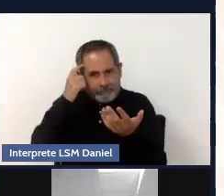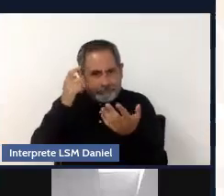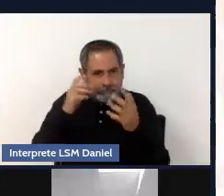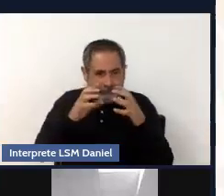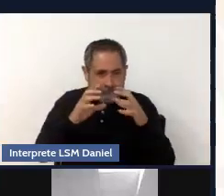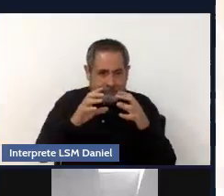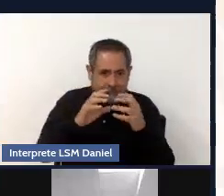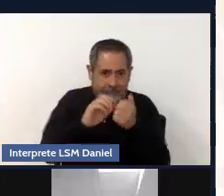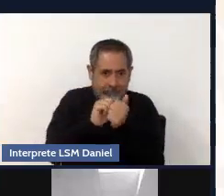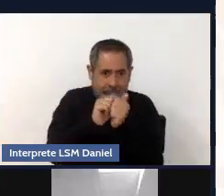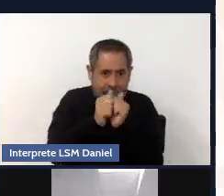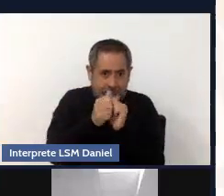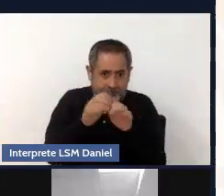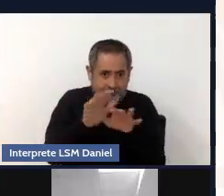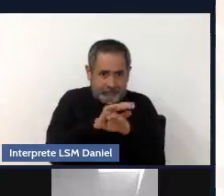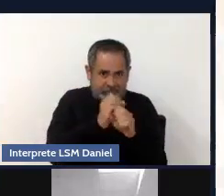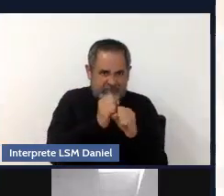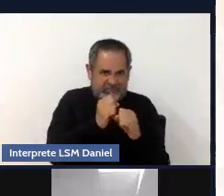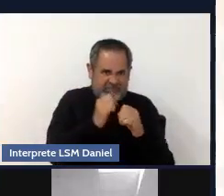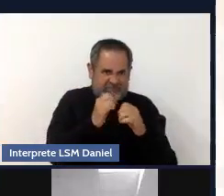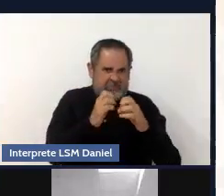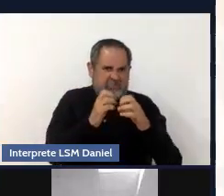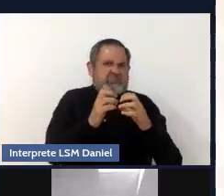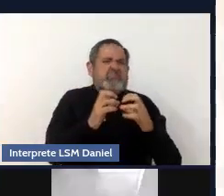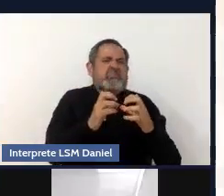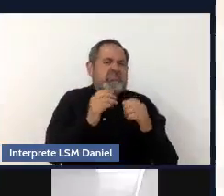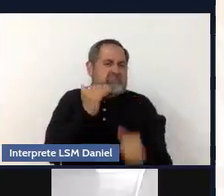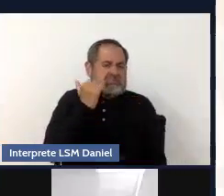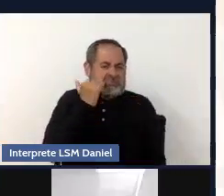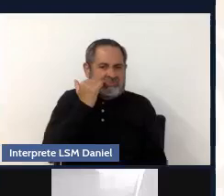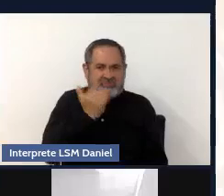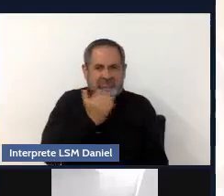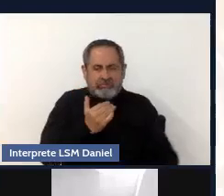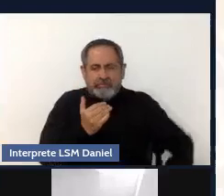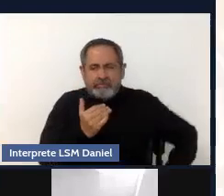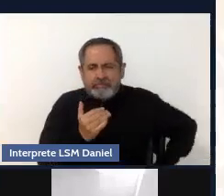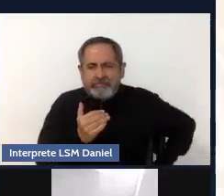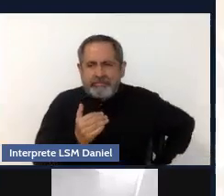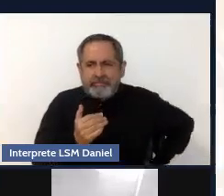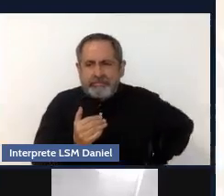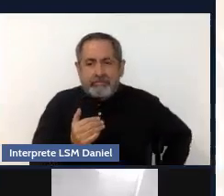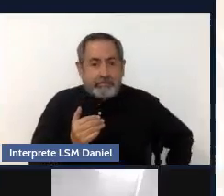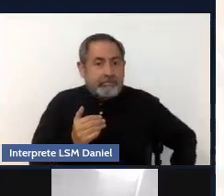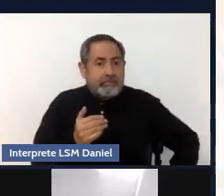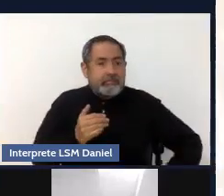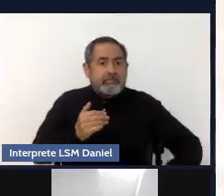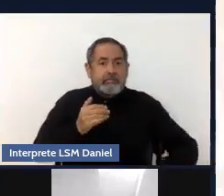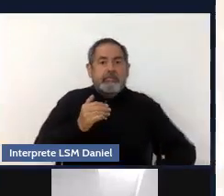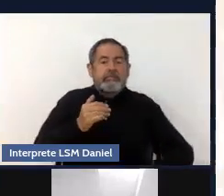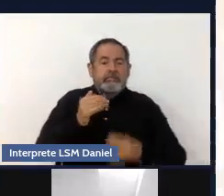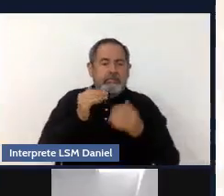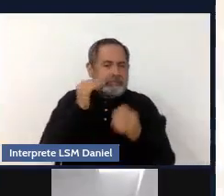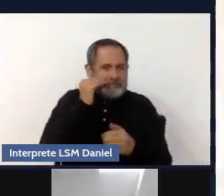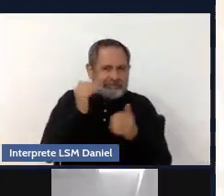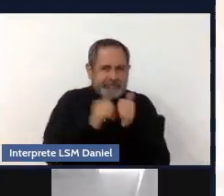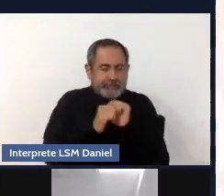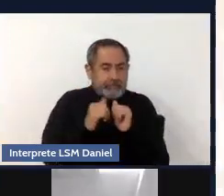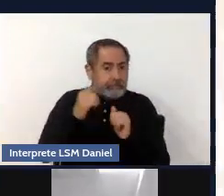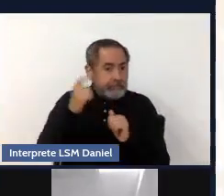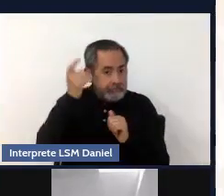molecular y celular. Y se va transformando la estructura de circuitos,